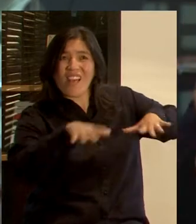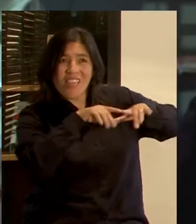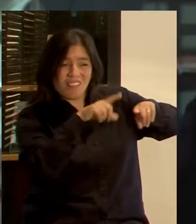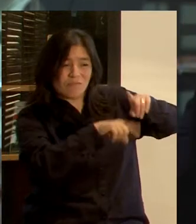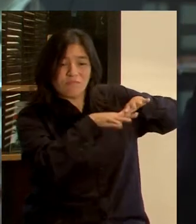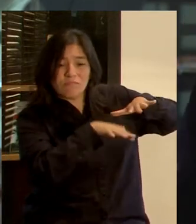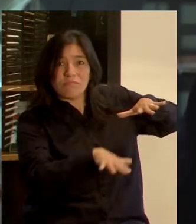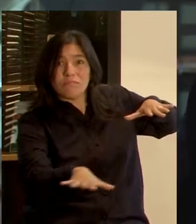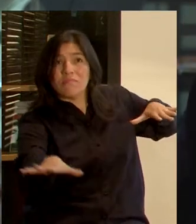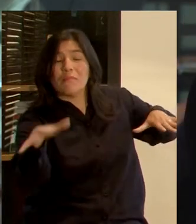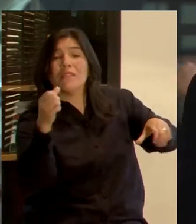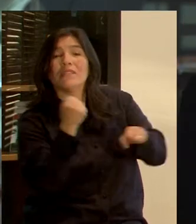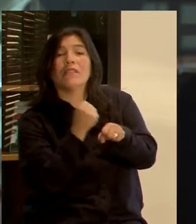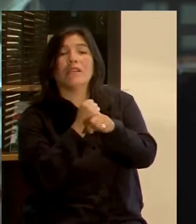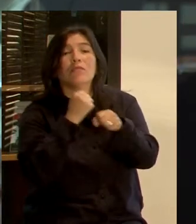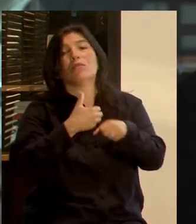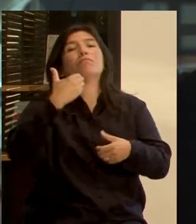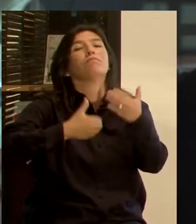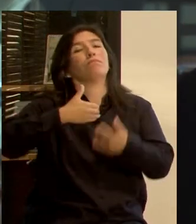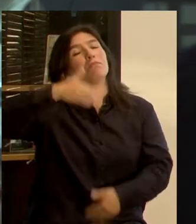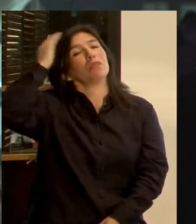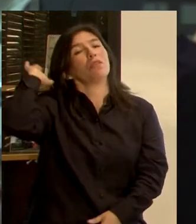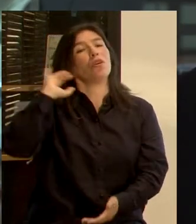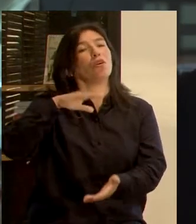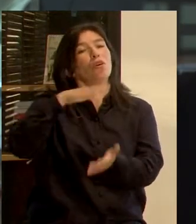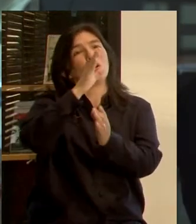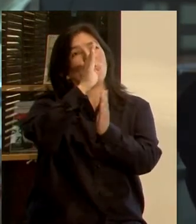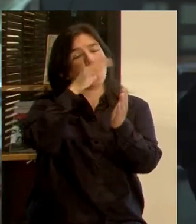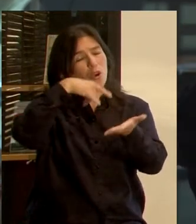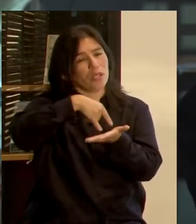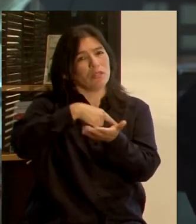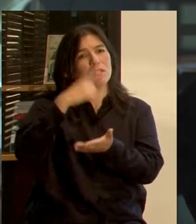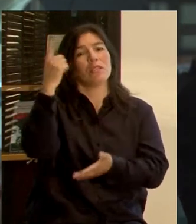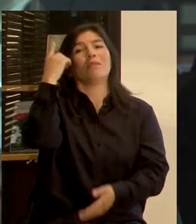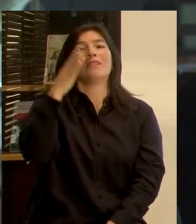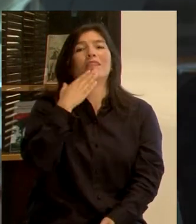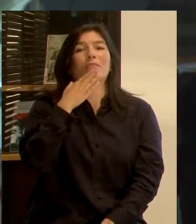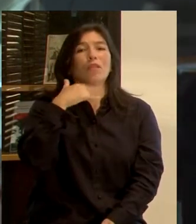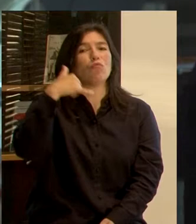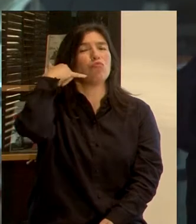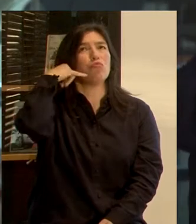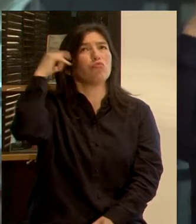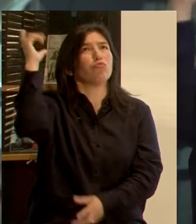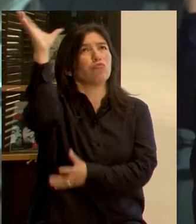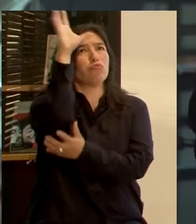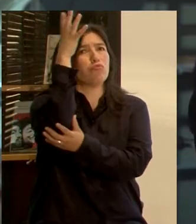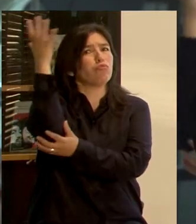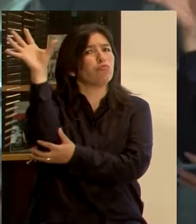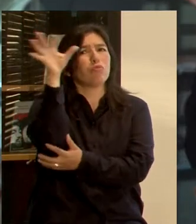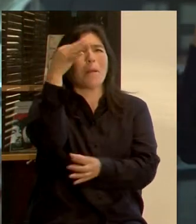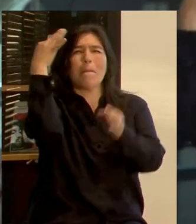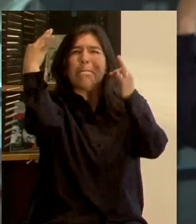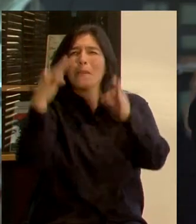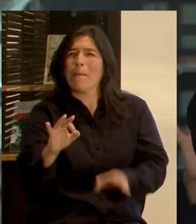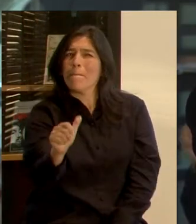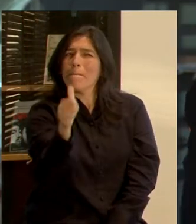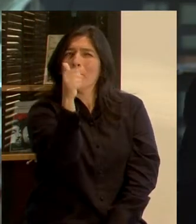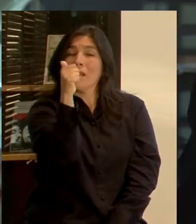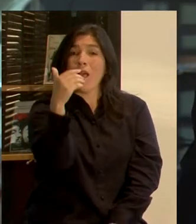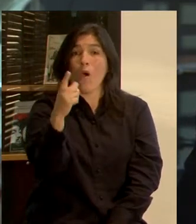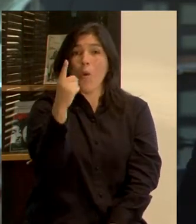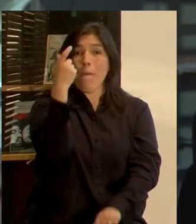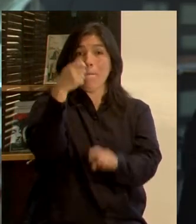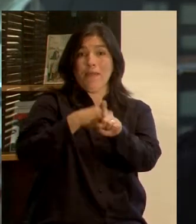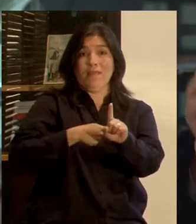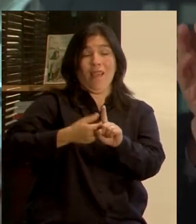Trabajamos con los especialistas de la biblioteca del Congreso Nacional y tenemos fotos satelitales con excelente resolución un mes antes